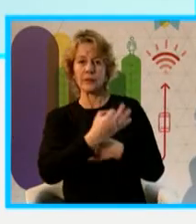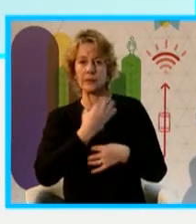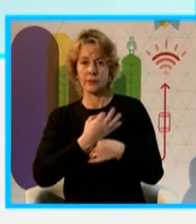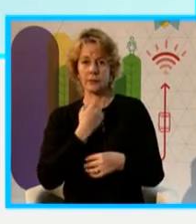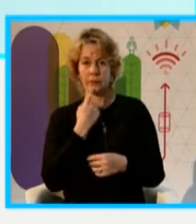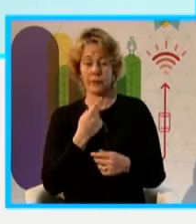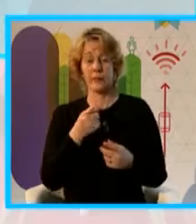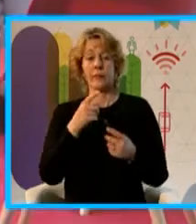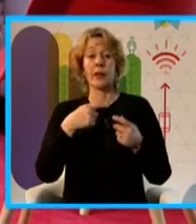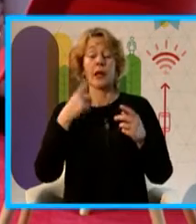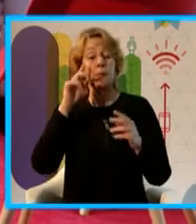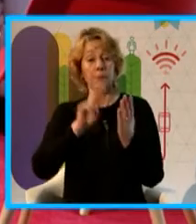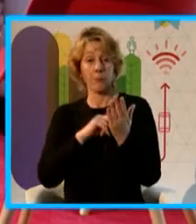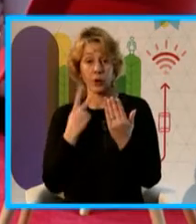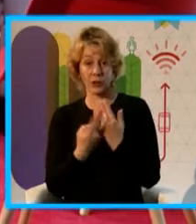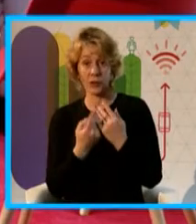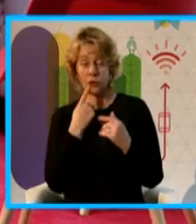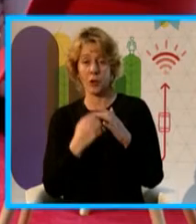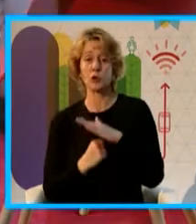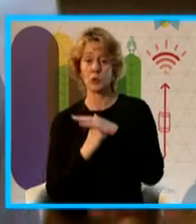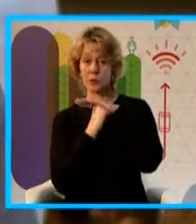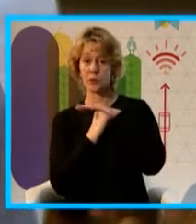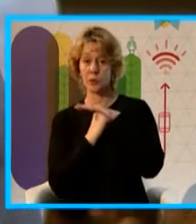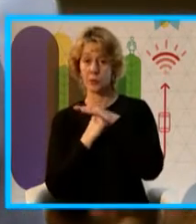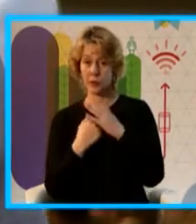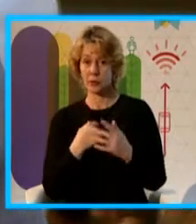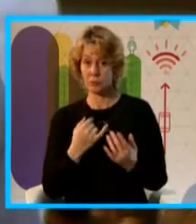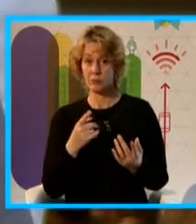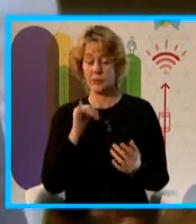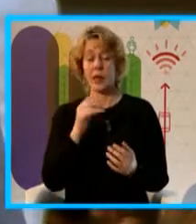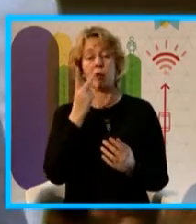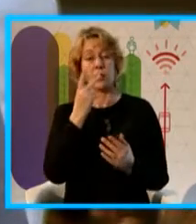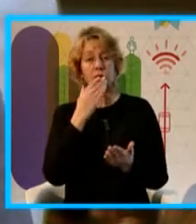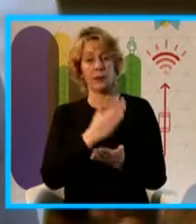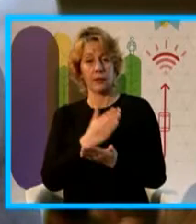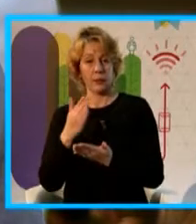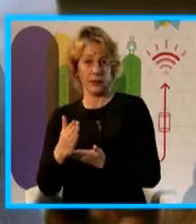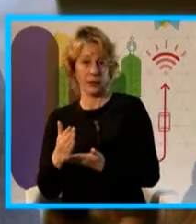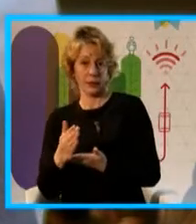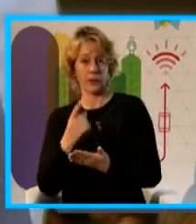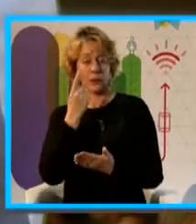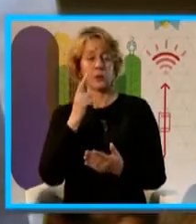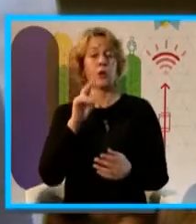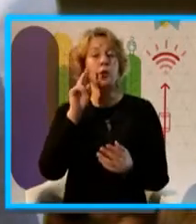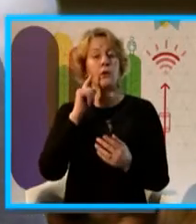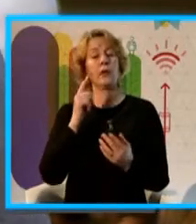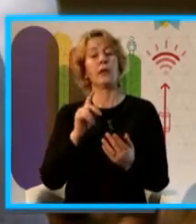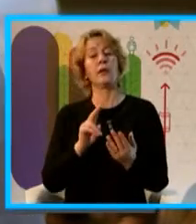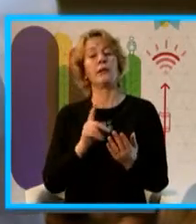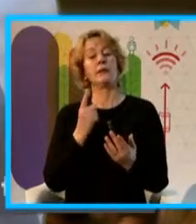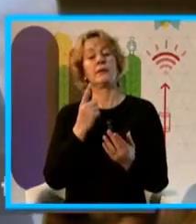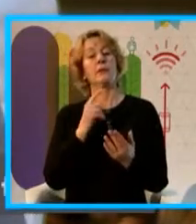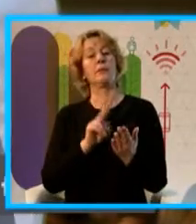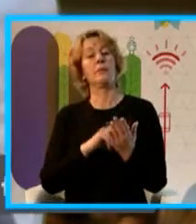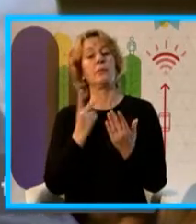propios y cuenta con dos etapas, una del proyecto ejecutivo y otra de la ejecución de obra, y más